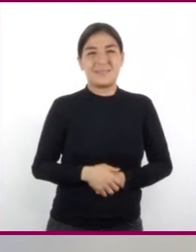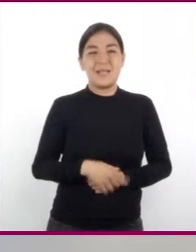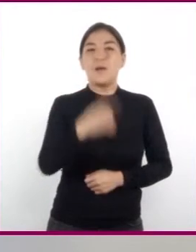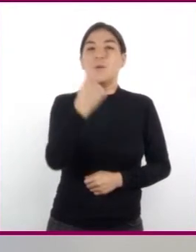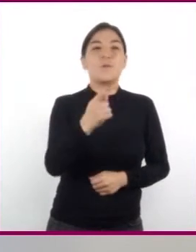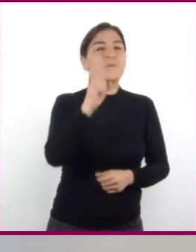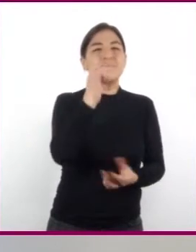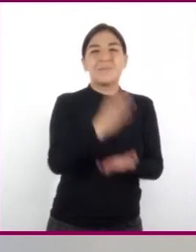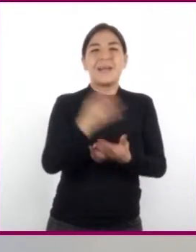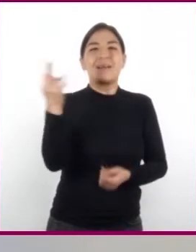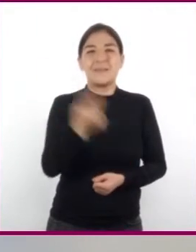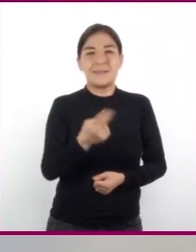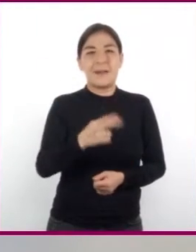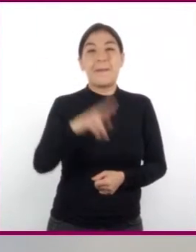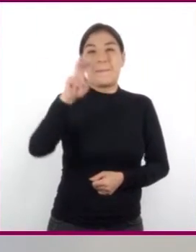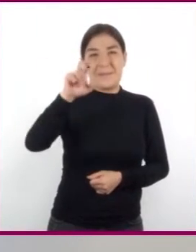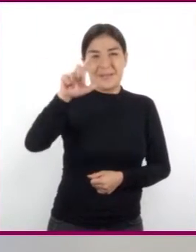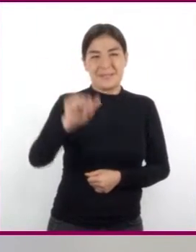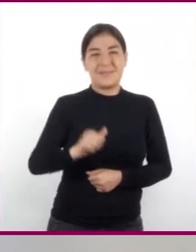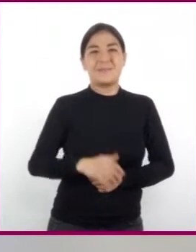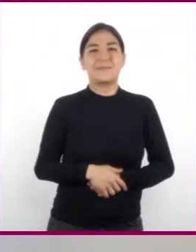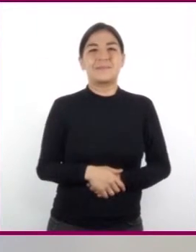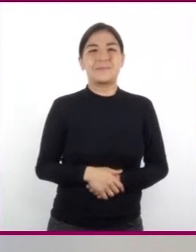necesitaremos una vela,